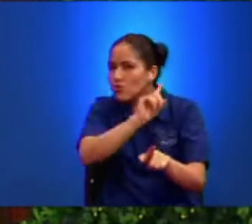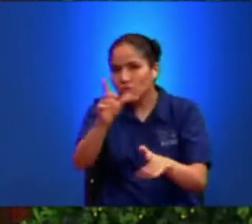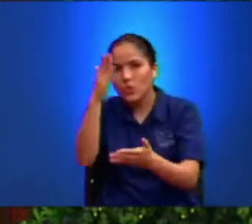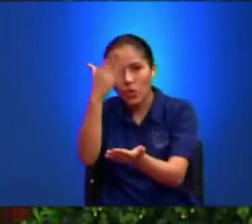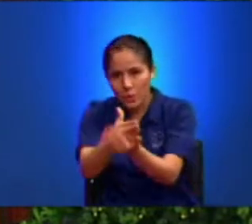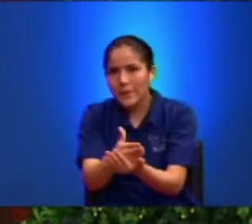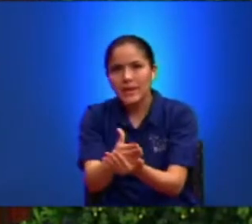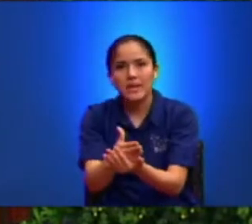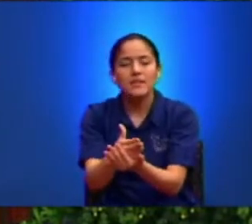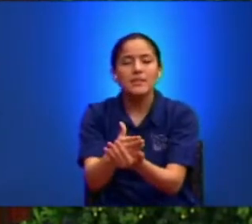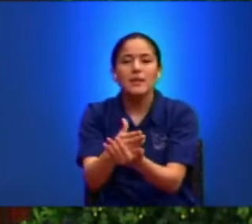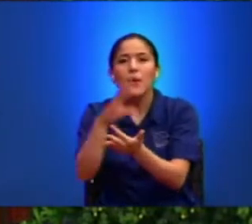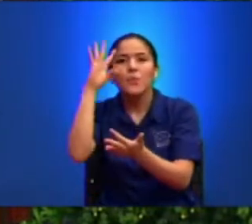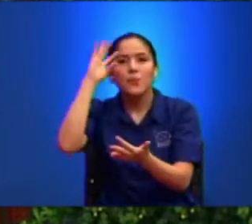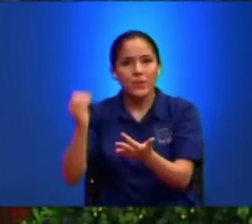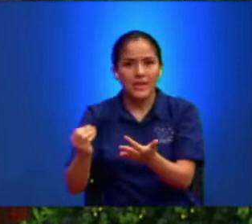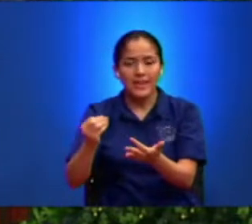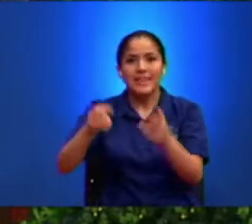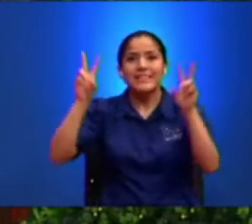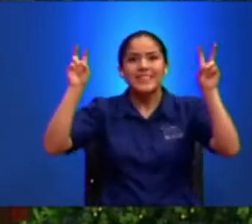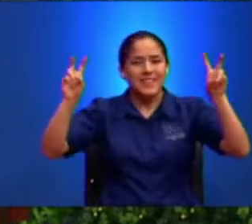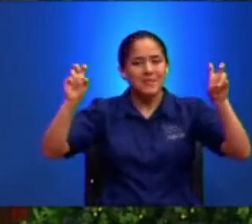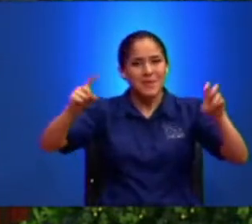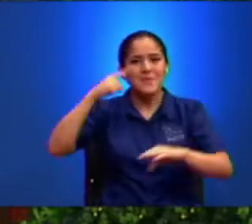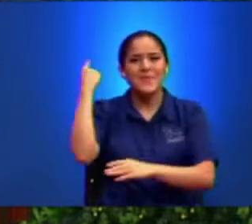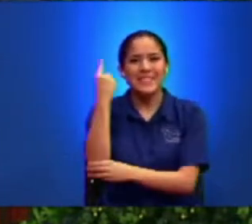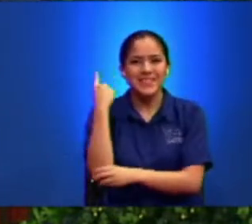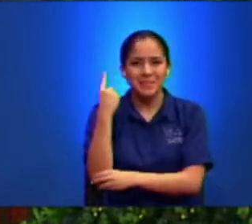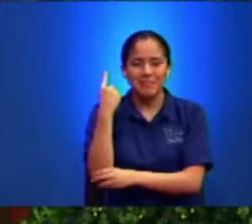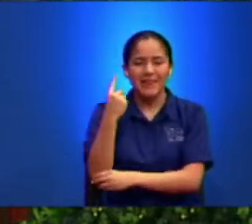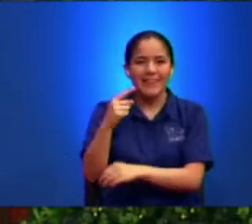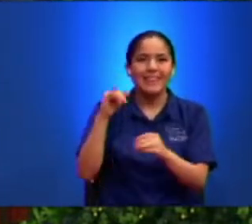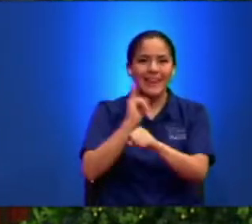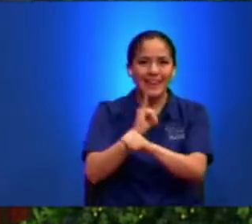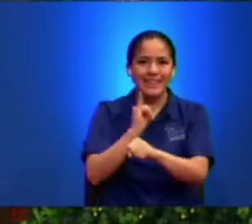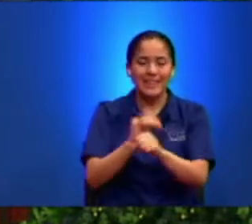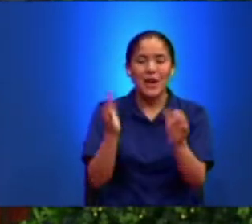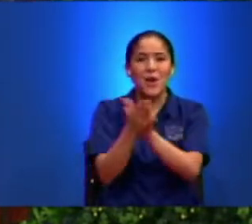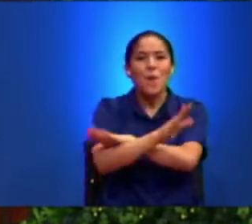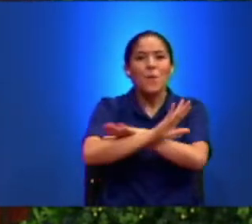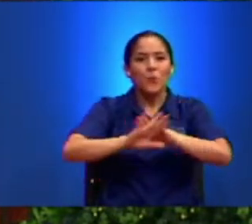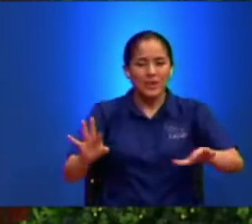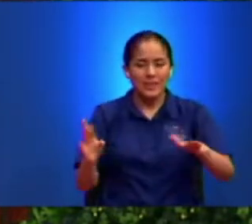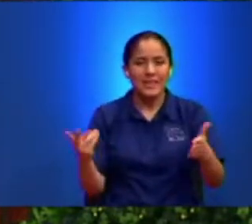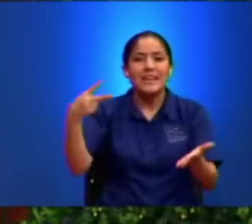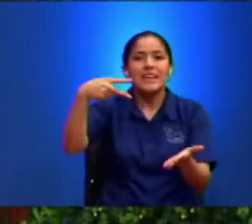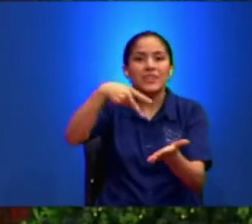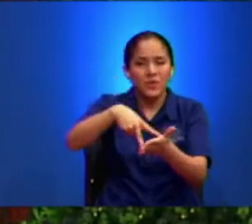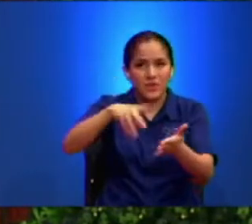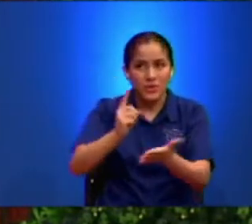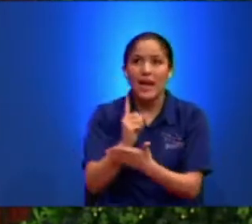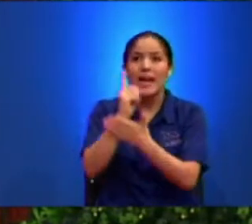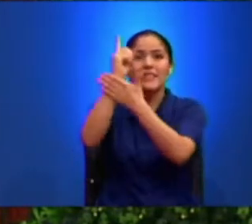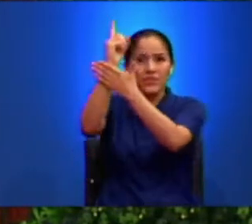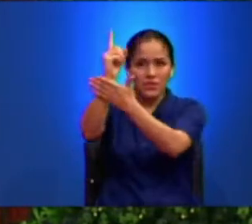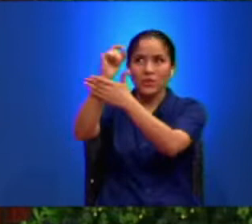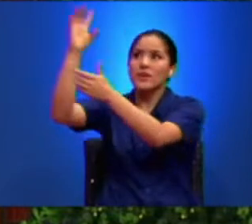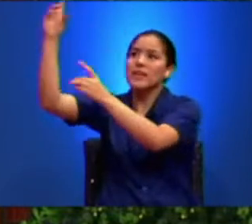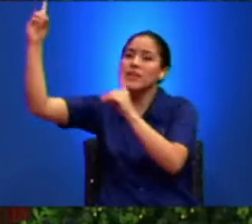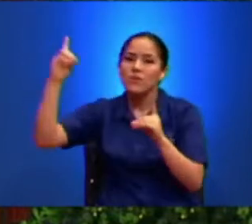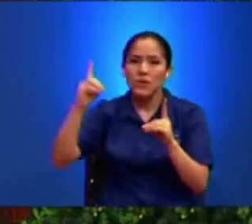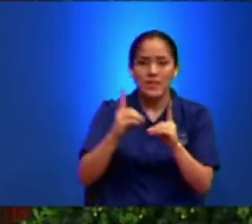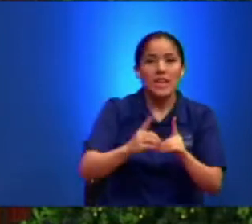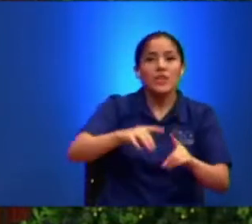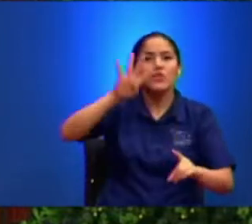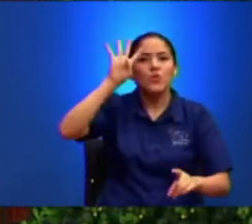el tema Principal De la iglesia Muerte Resurrección Ascensión Y retorno De Cristo Son cuatro columnas